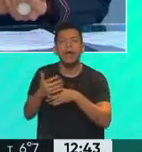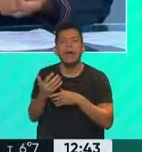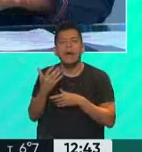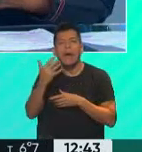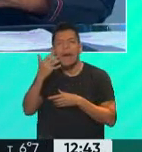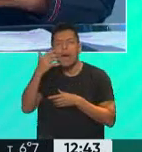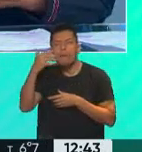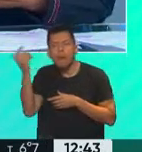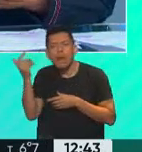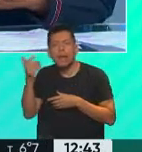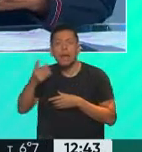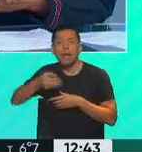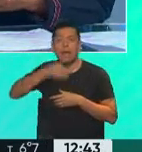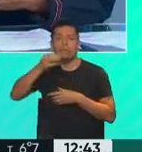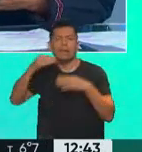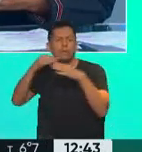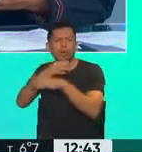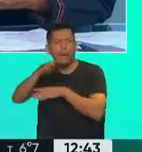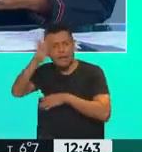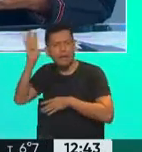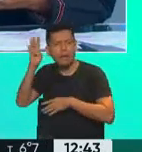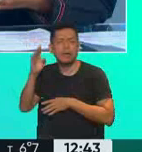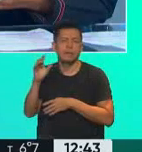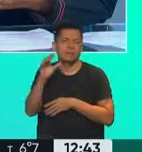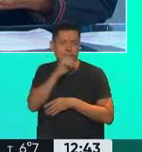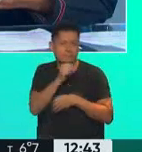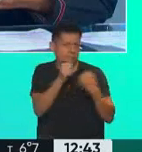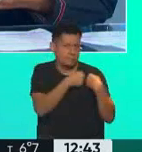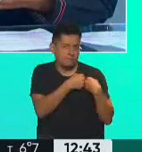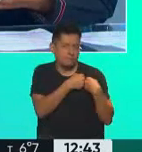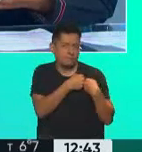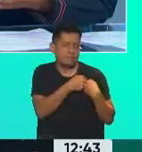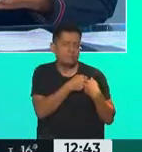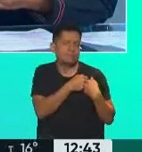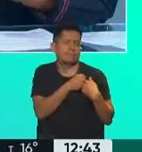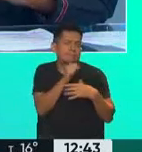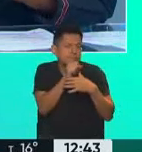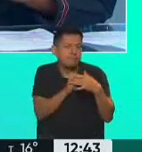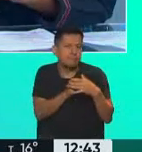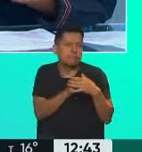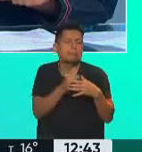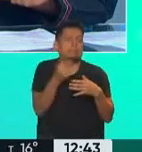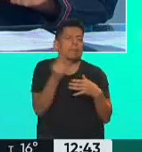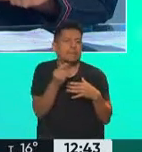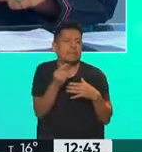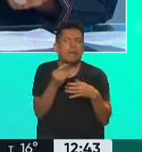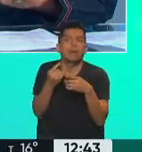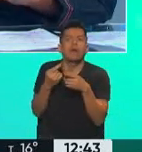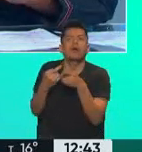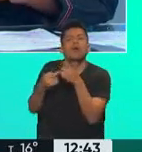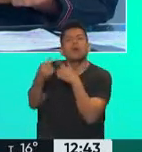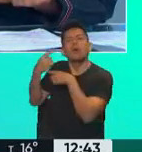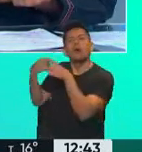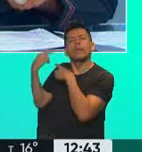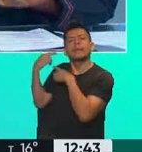que hablaban lengua originaria. Es la historia de muchas familias, ¿no? Donde se mentía acerca de ese origen. No se